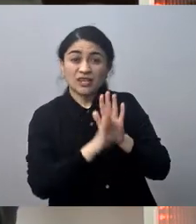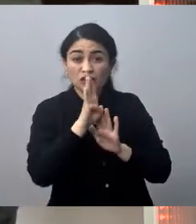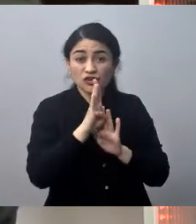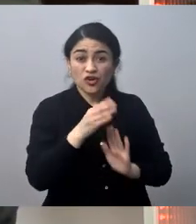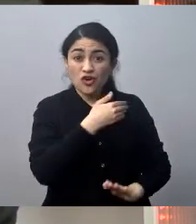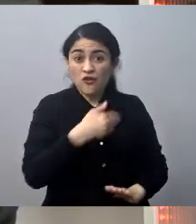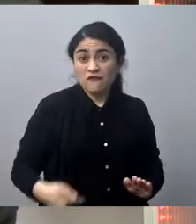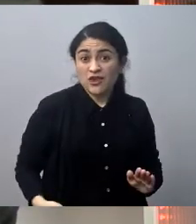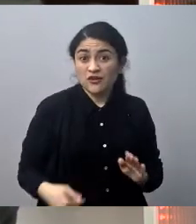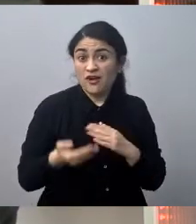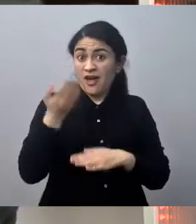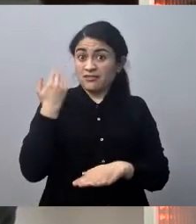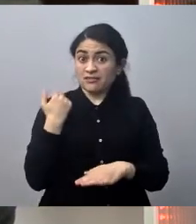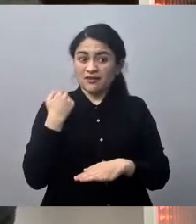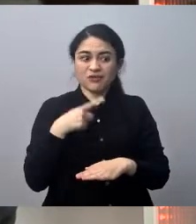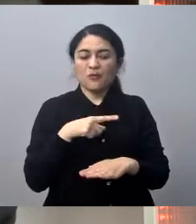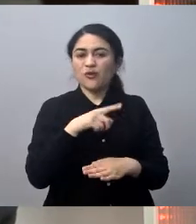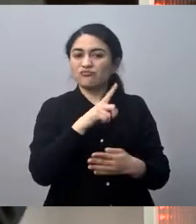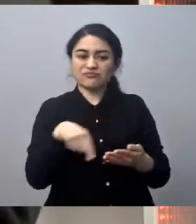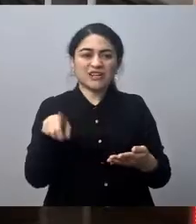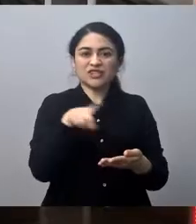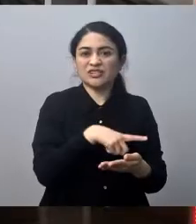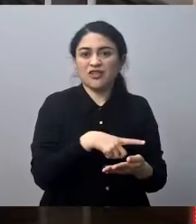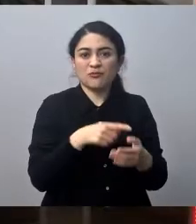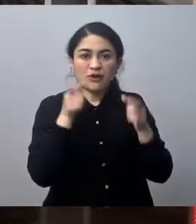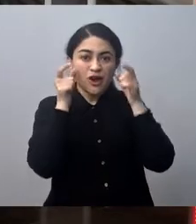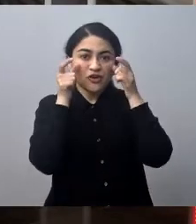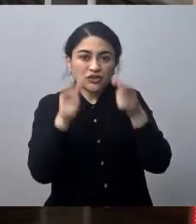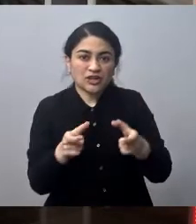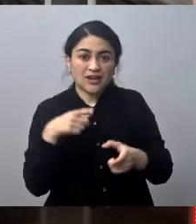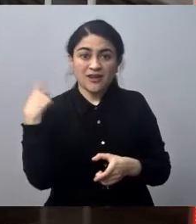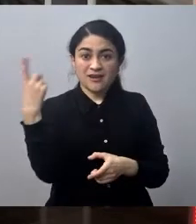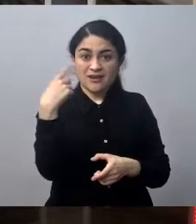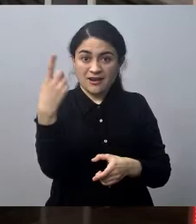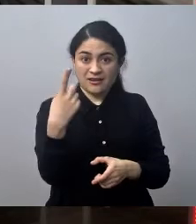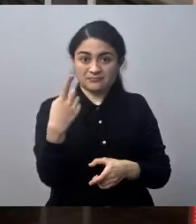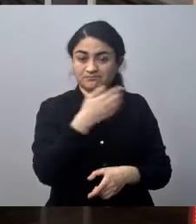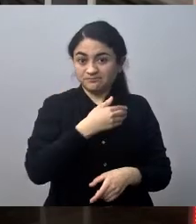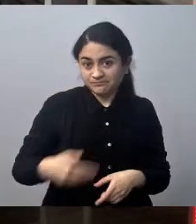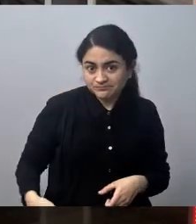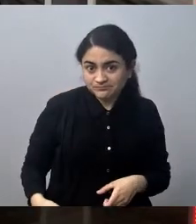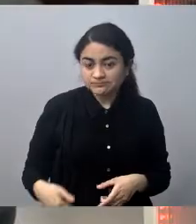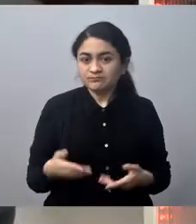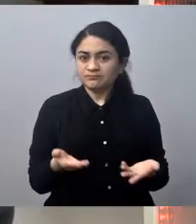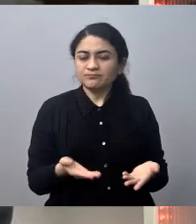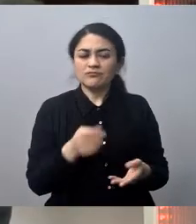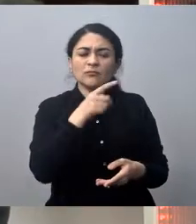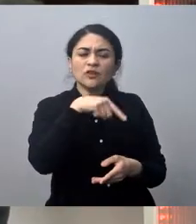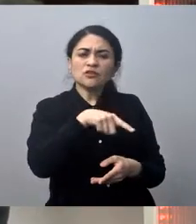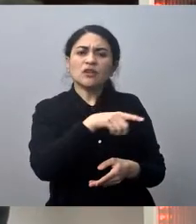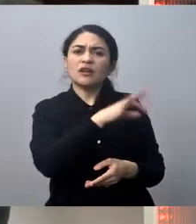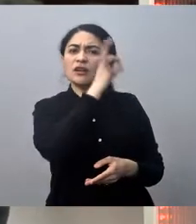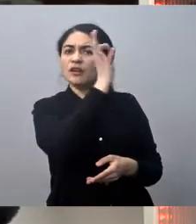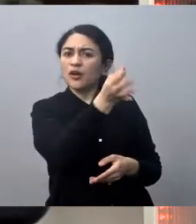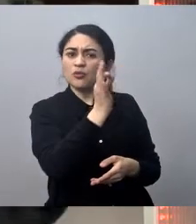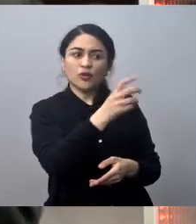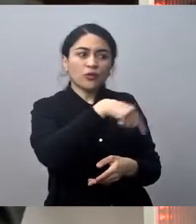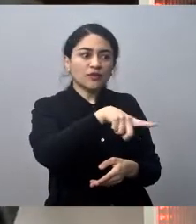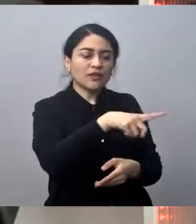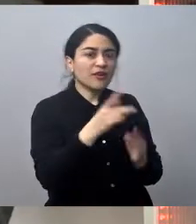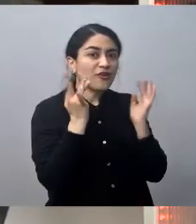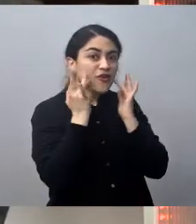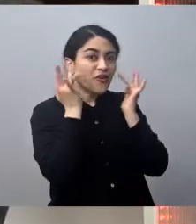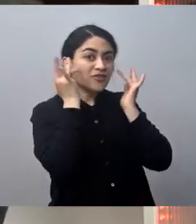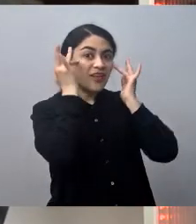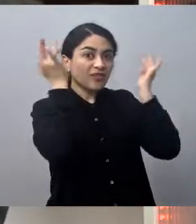desarrollo por parte del gobierno anterior, fue rechazado por la Contraloría. Y estaban, no es cierto, después de esa reunión bastante